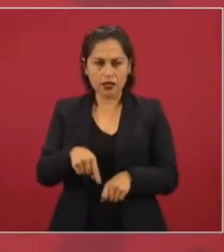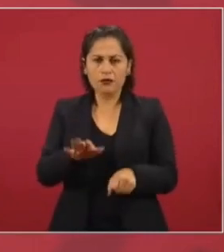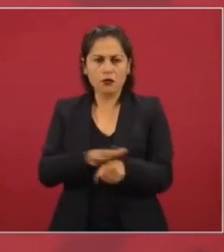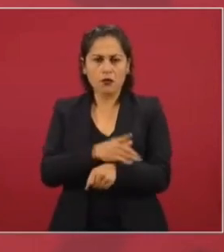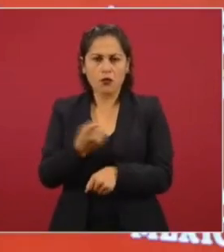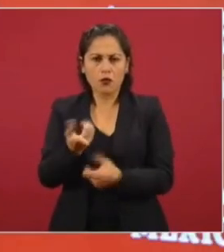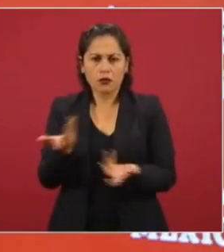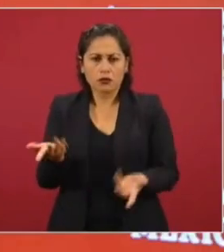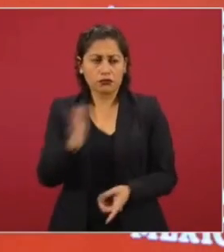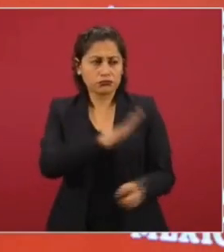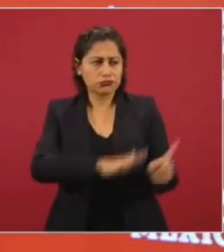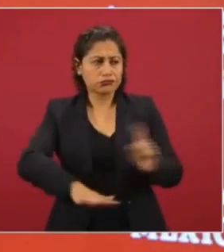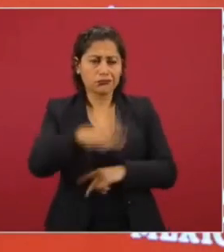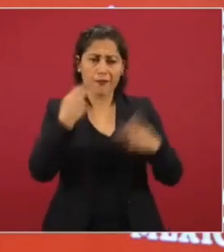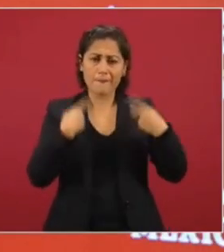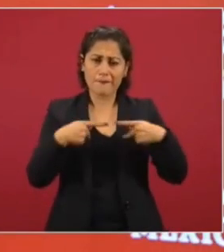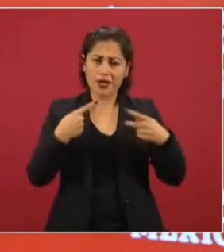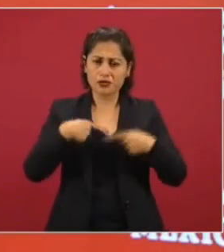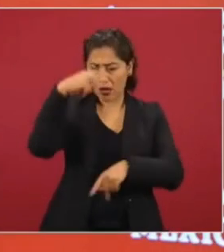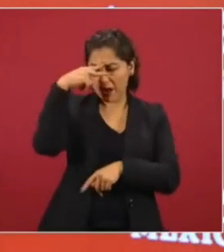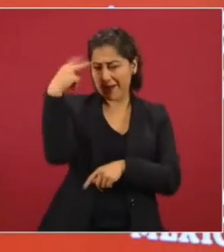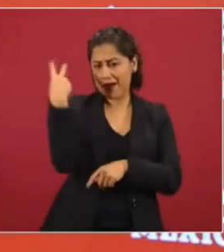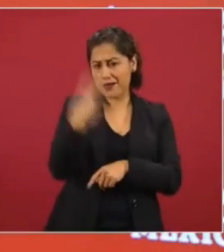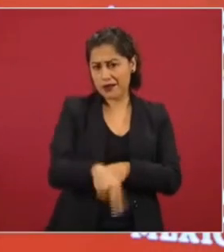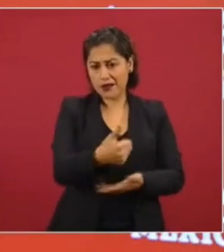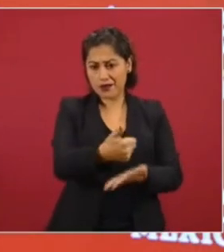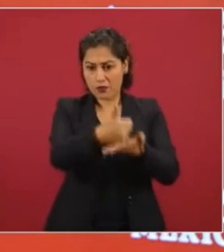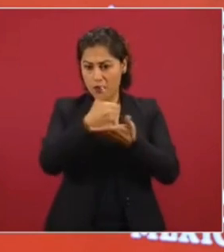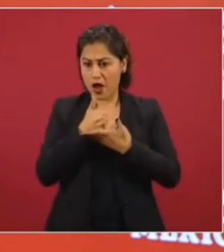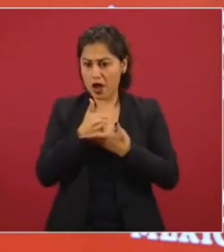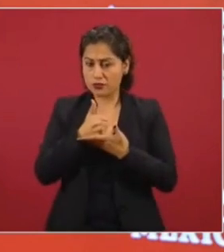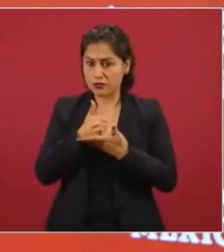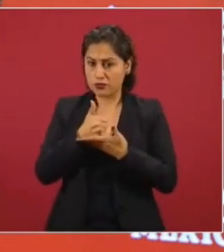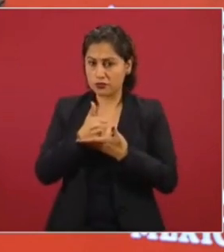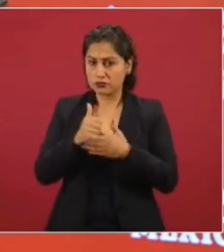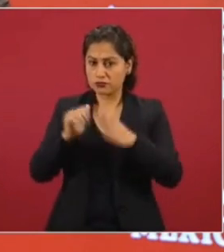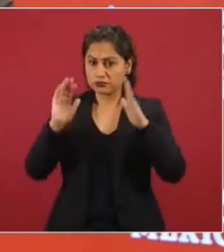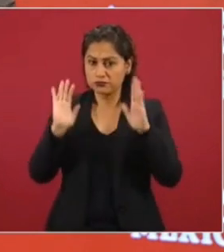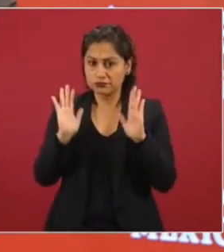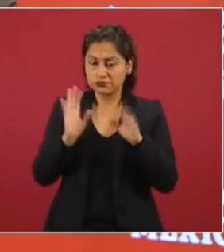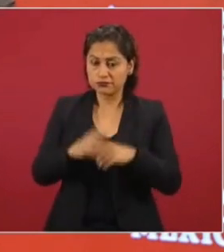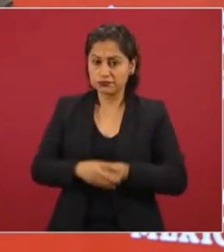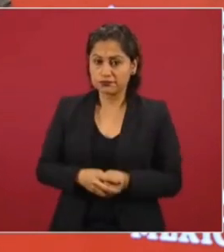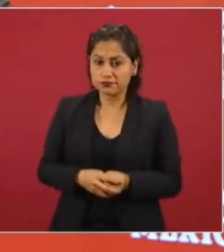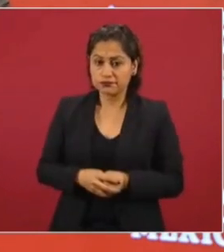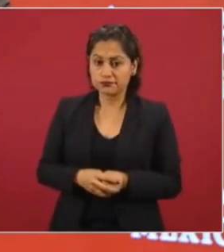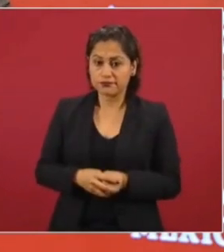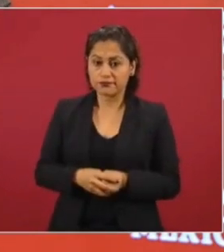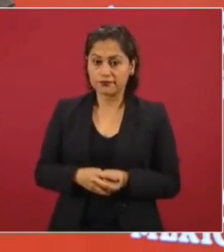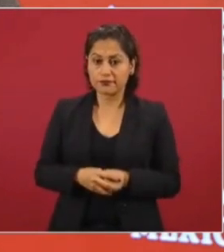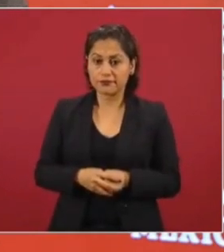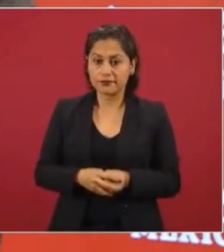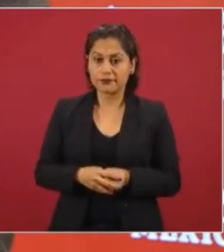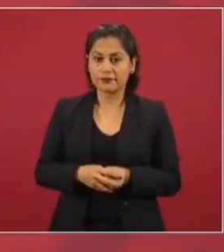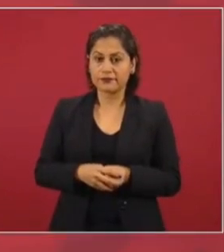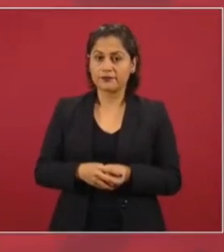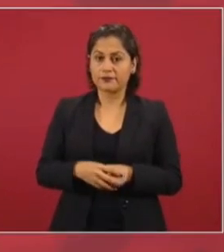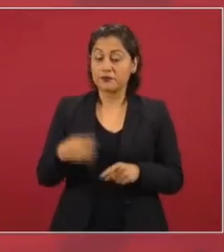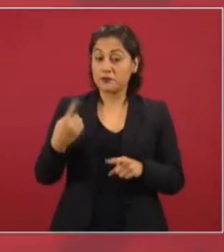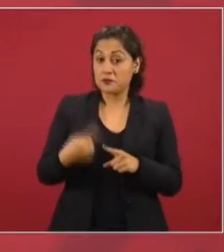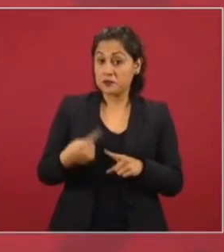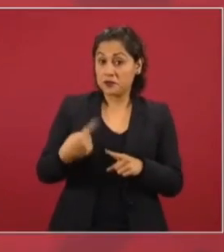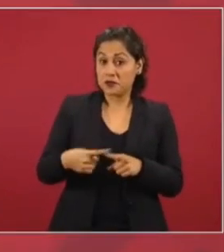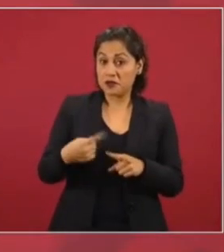los mexicanos, por el apoyo del pueblo. No me apoyaron